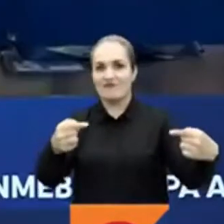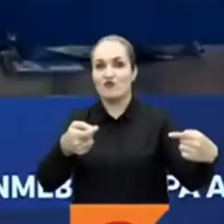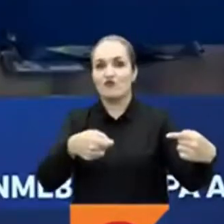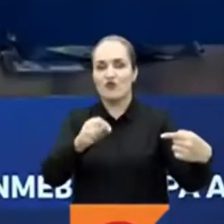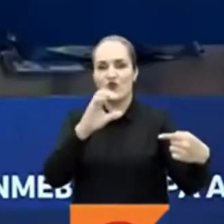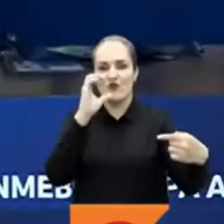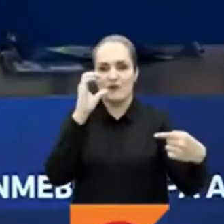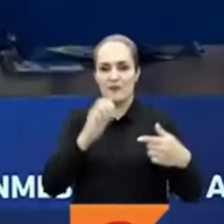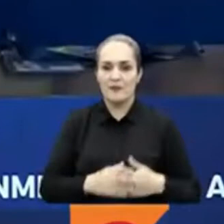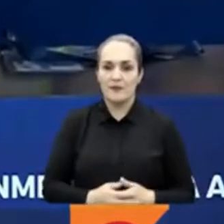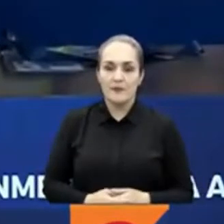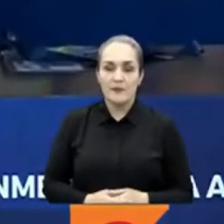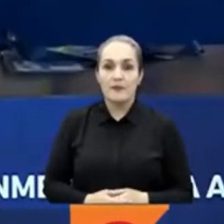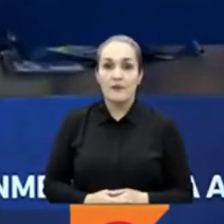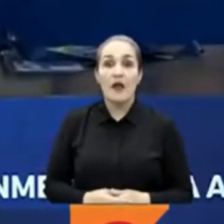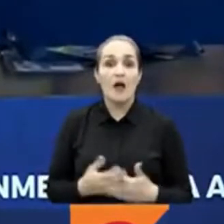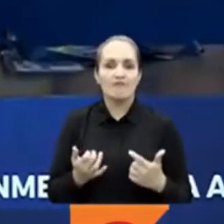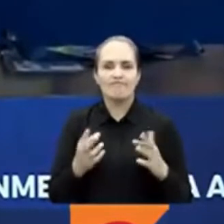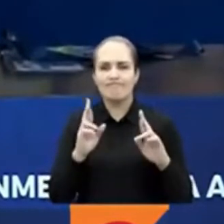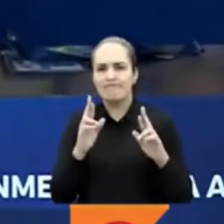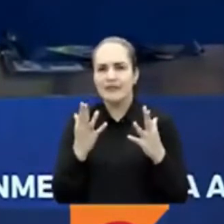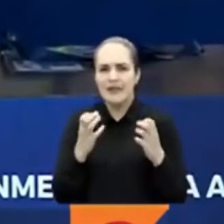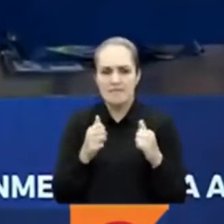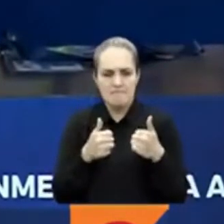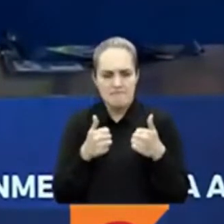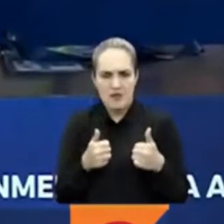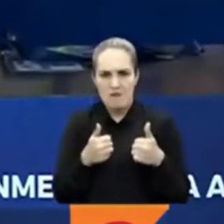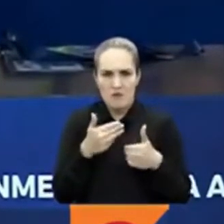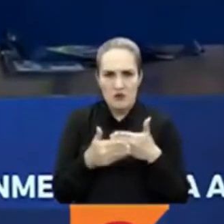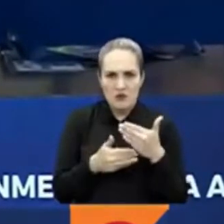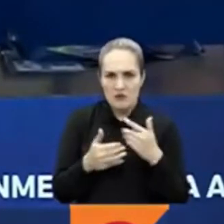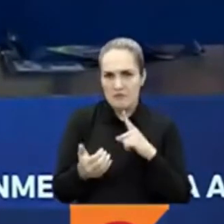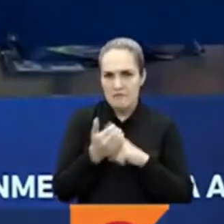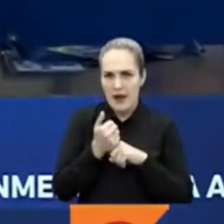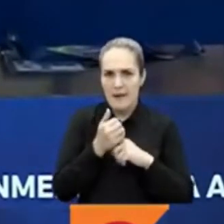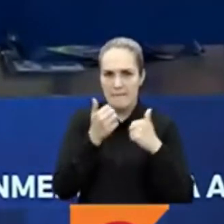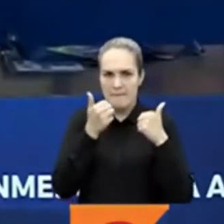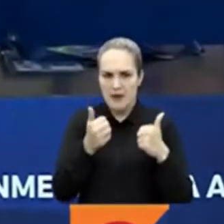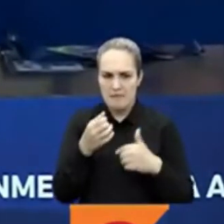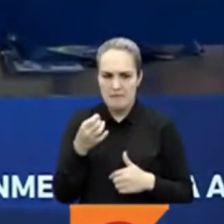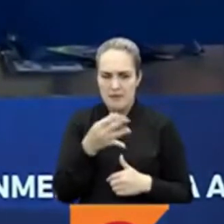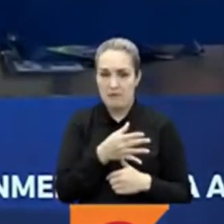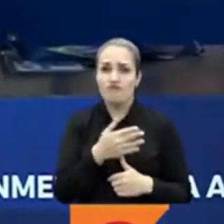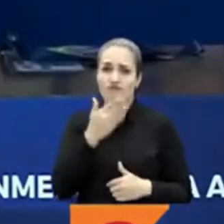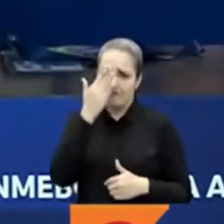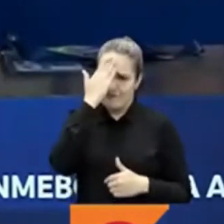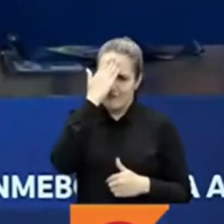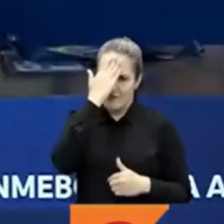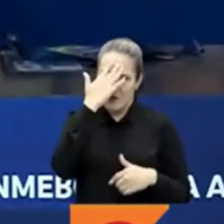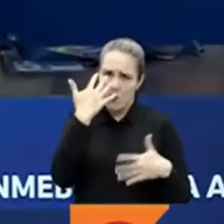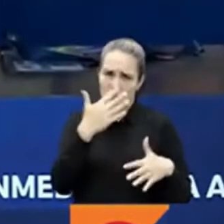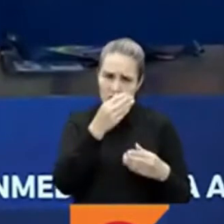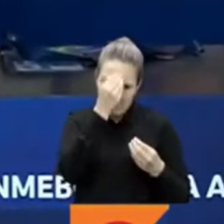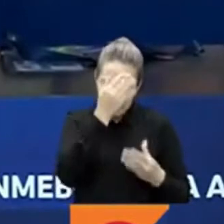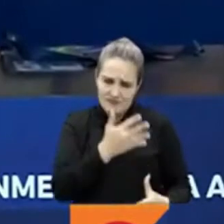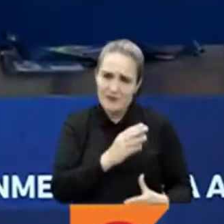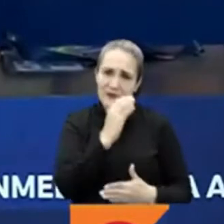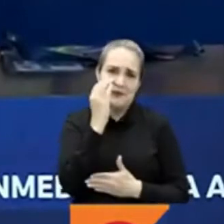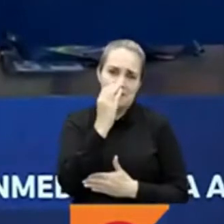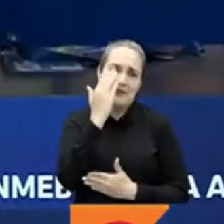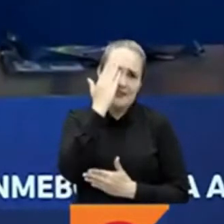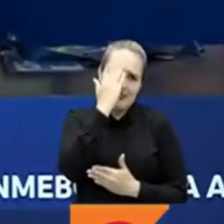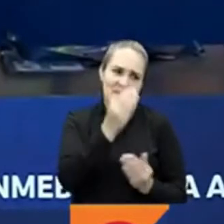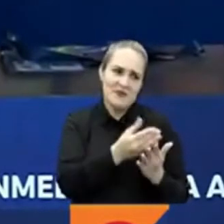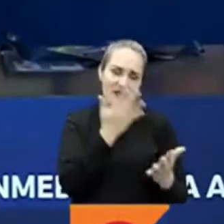Intentaremos competir bien y poder ganar el partido, pero sabemos del valor de sus jugadoras y